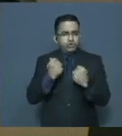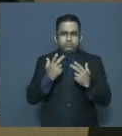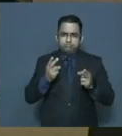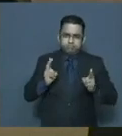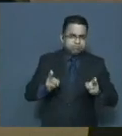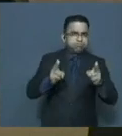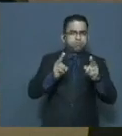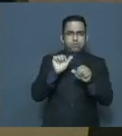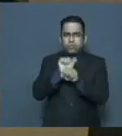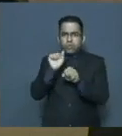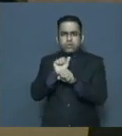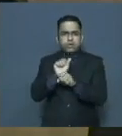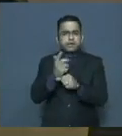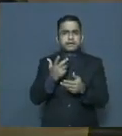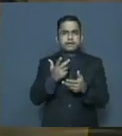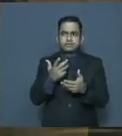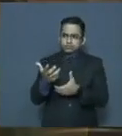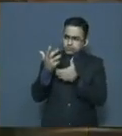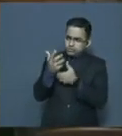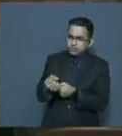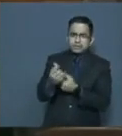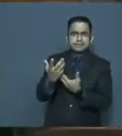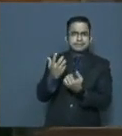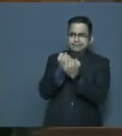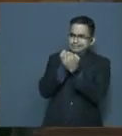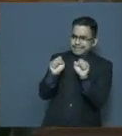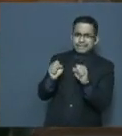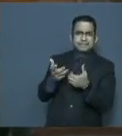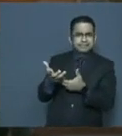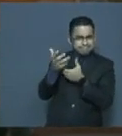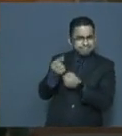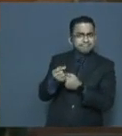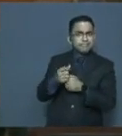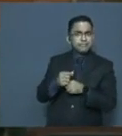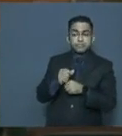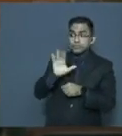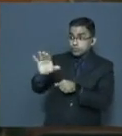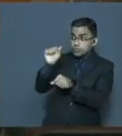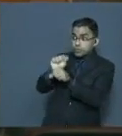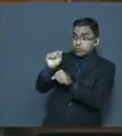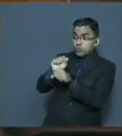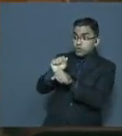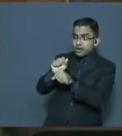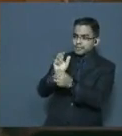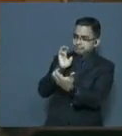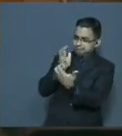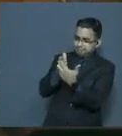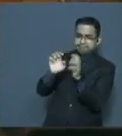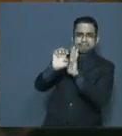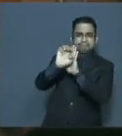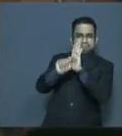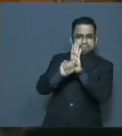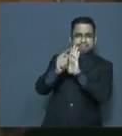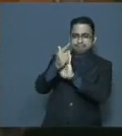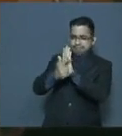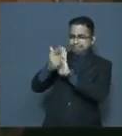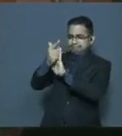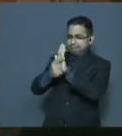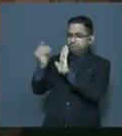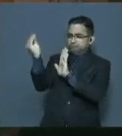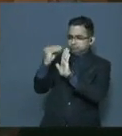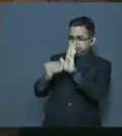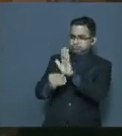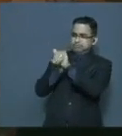respetado y cercano, confiable y seguro de que su labor se sustenta en los límites éticos establecidos